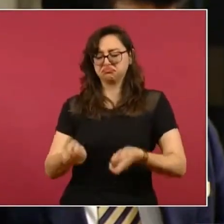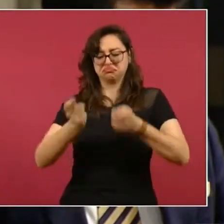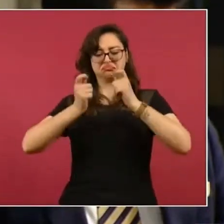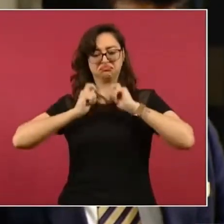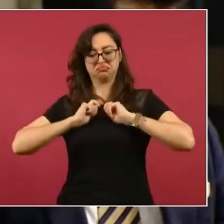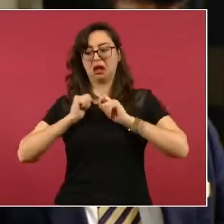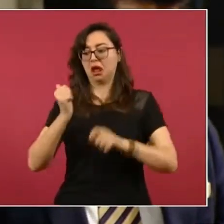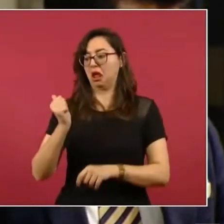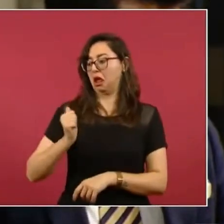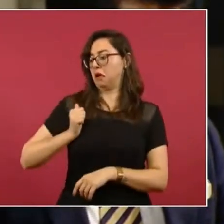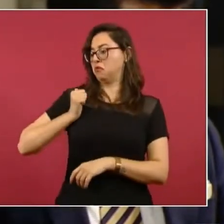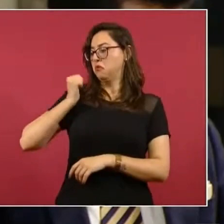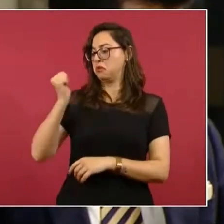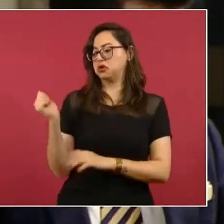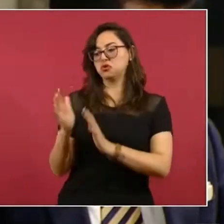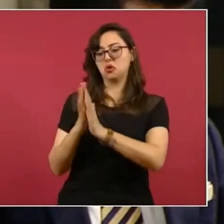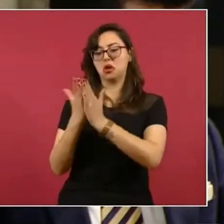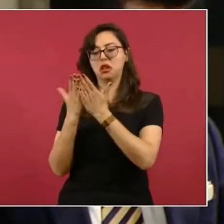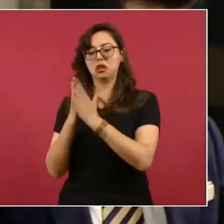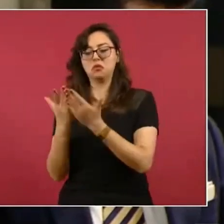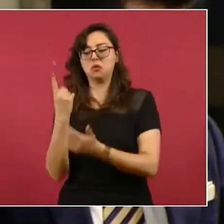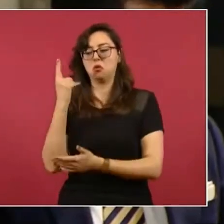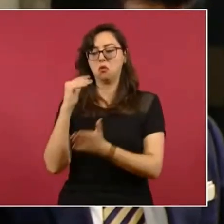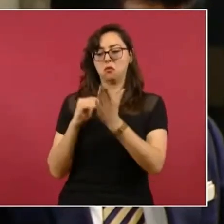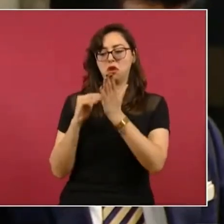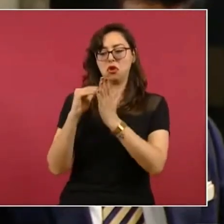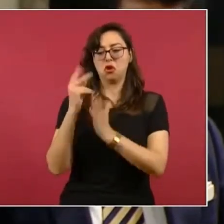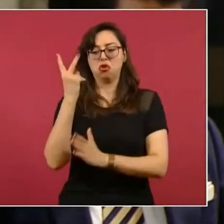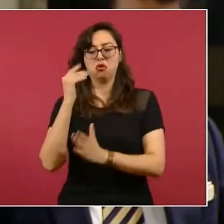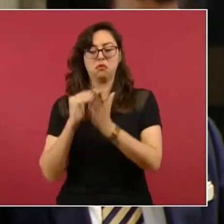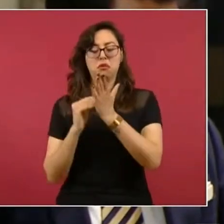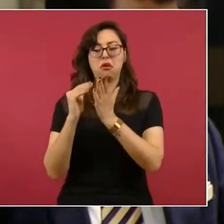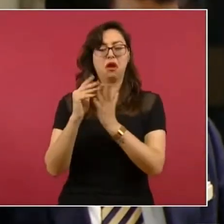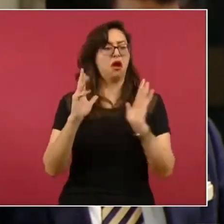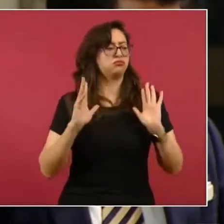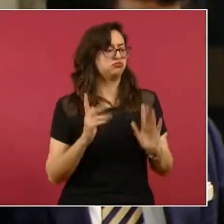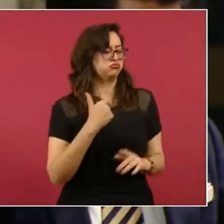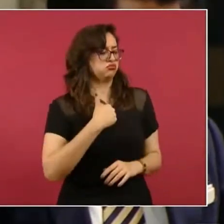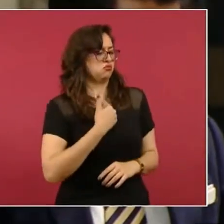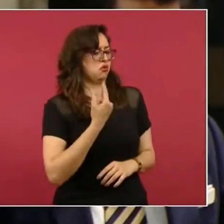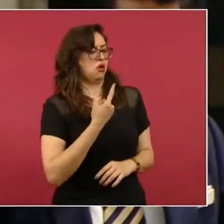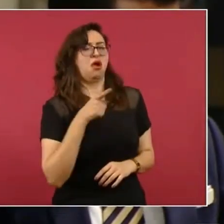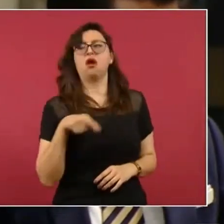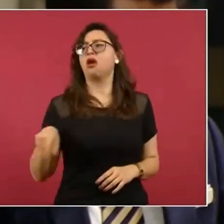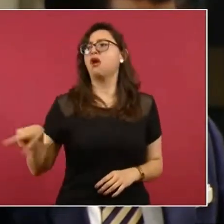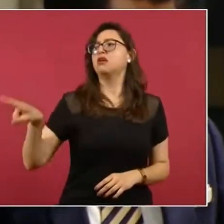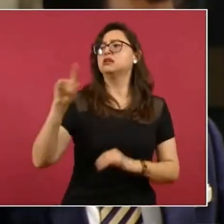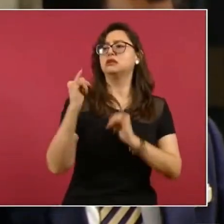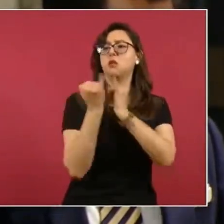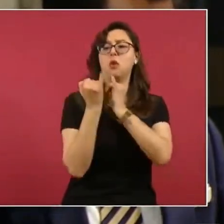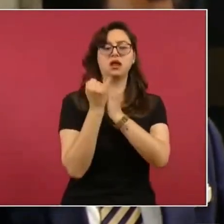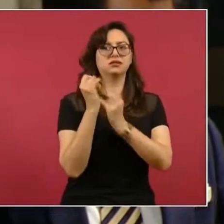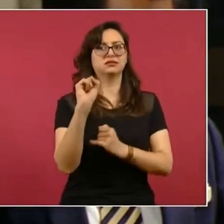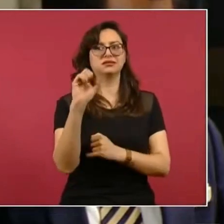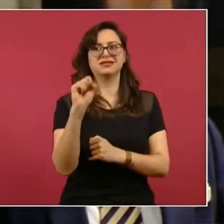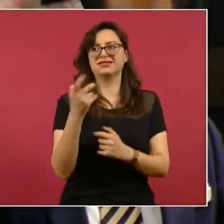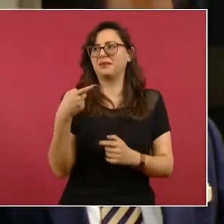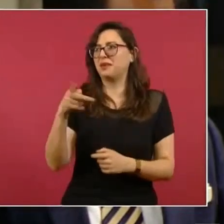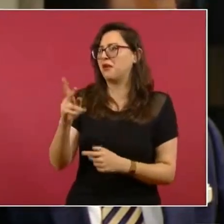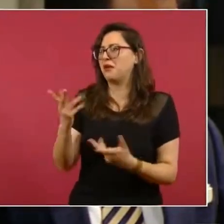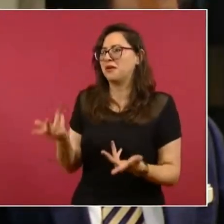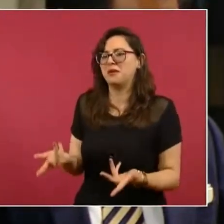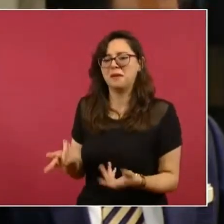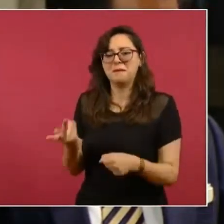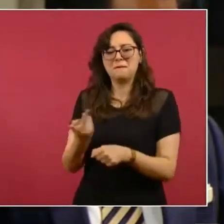pues que me publiquen un millón, dos millones? Todo indica que a partir de esta investigación periodística,